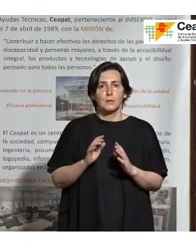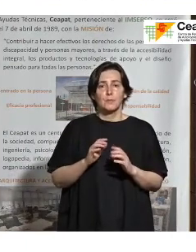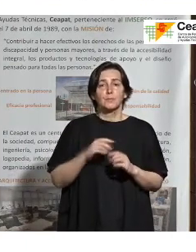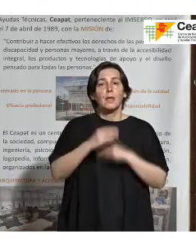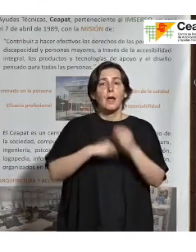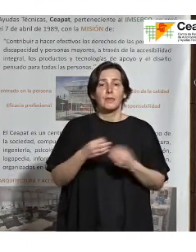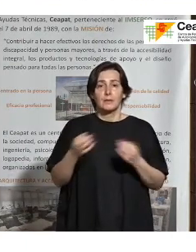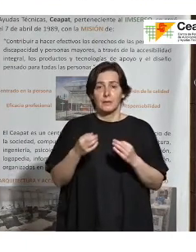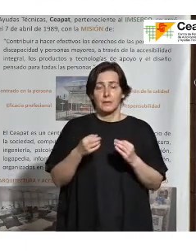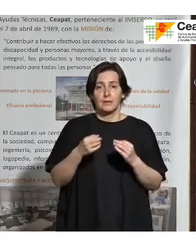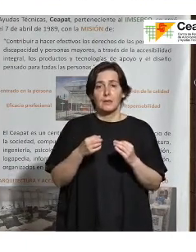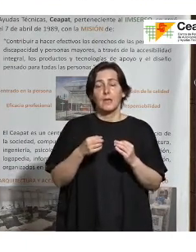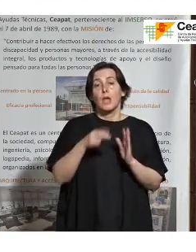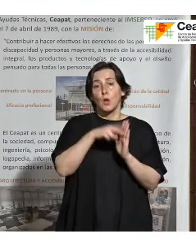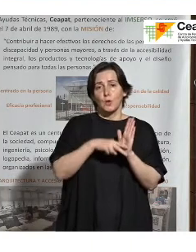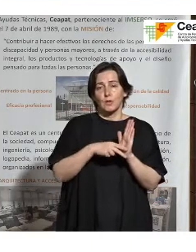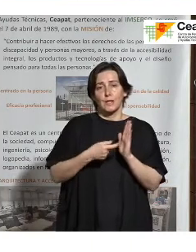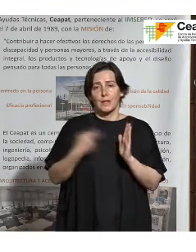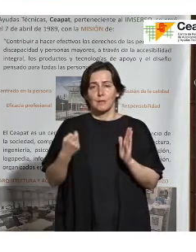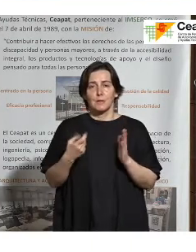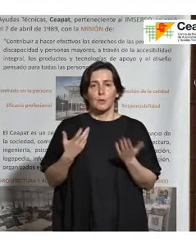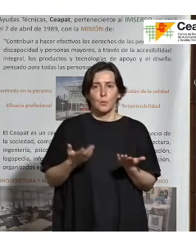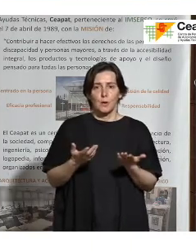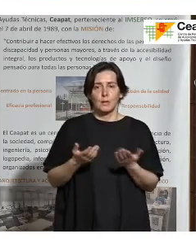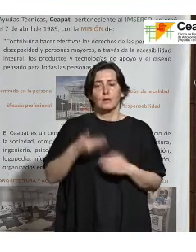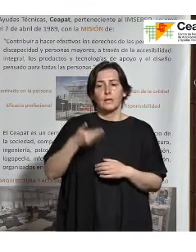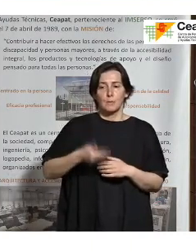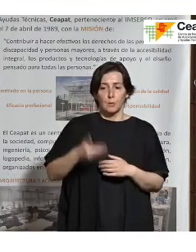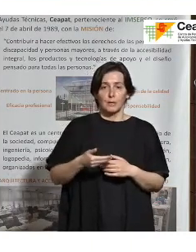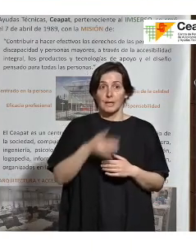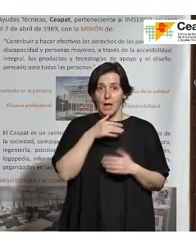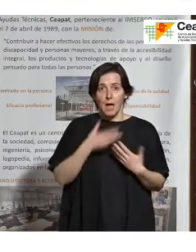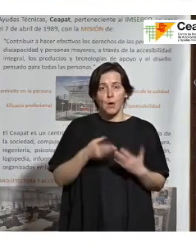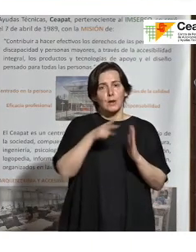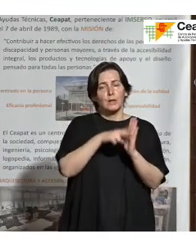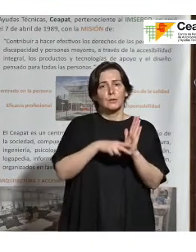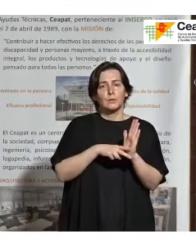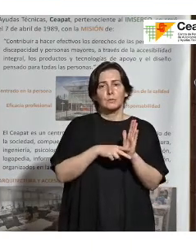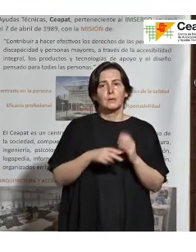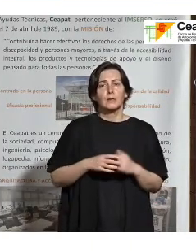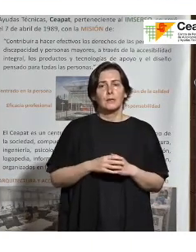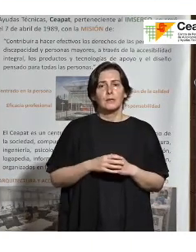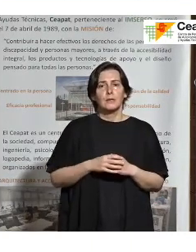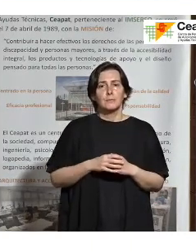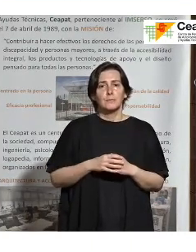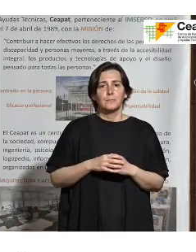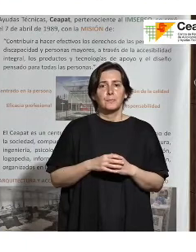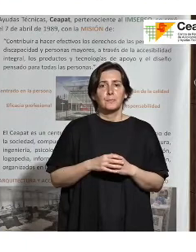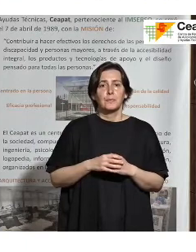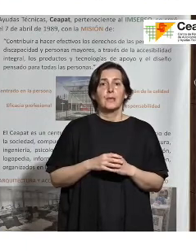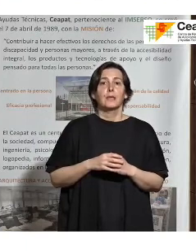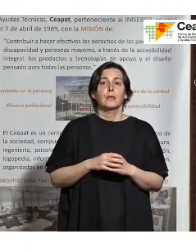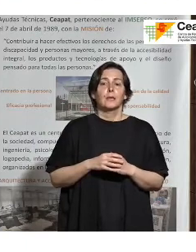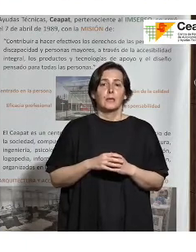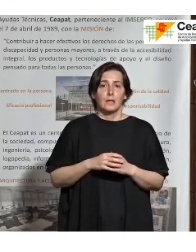una condición, pero para mí es clave en lo que ahora mismo la norma puede, el alcance que puede tener con